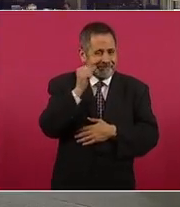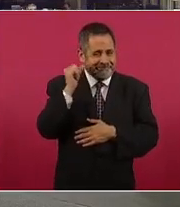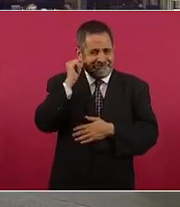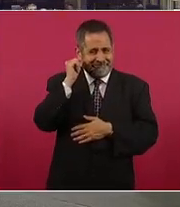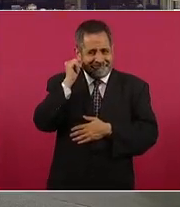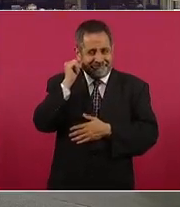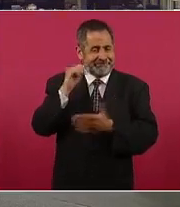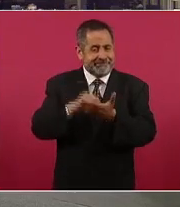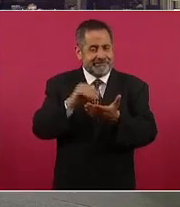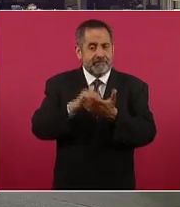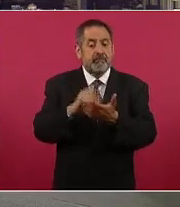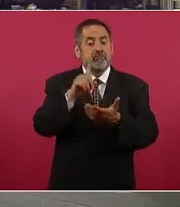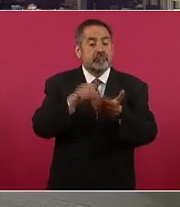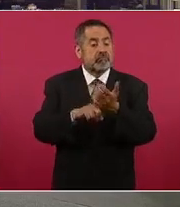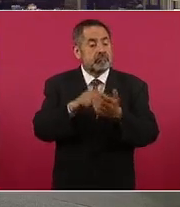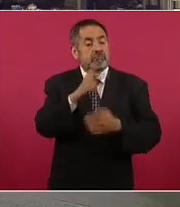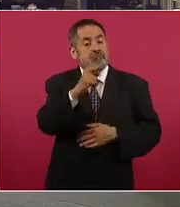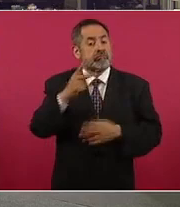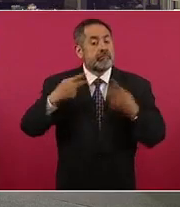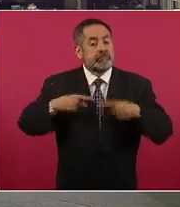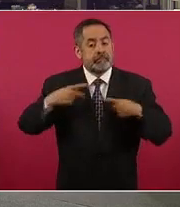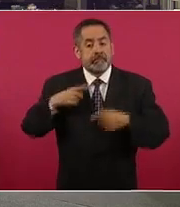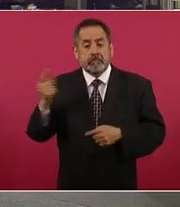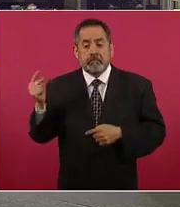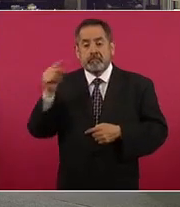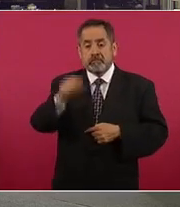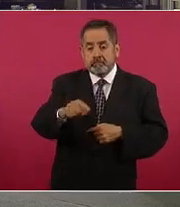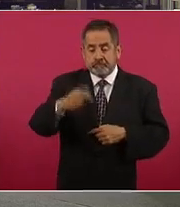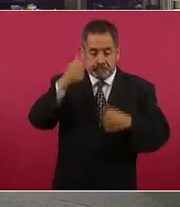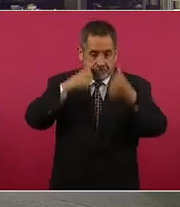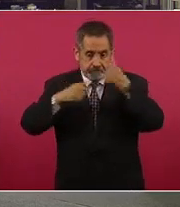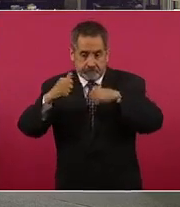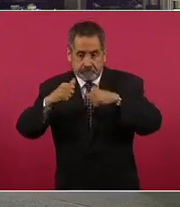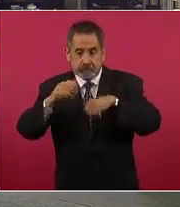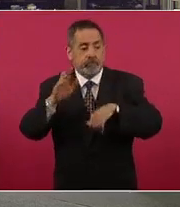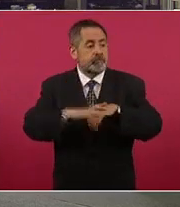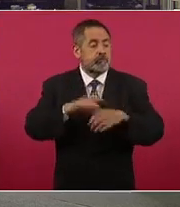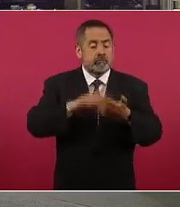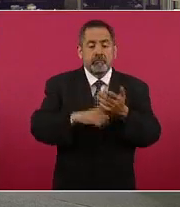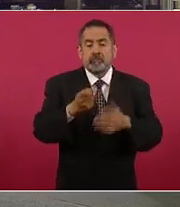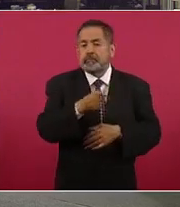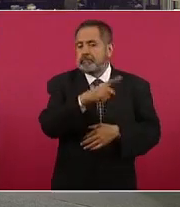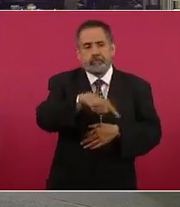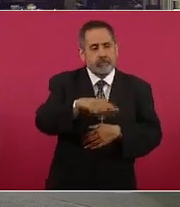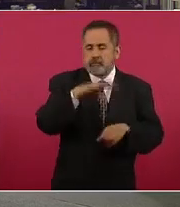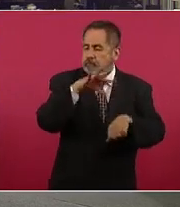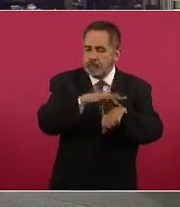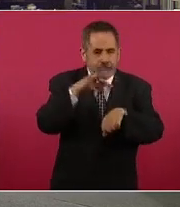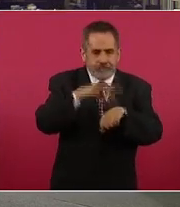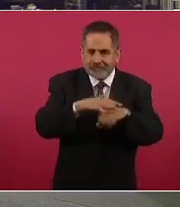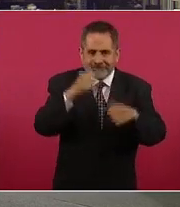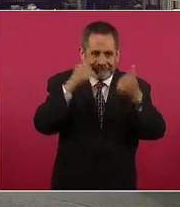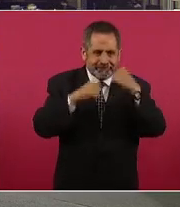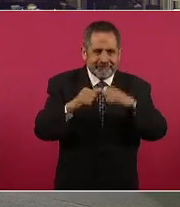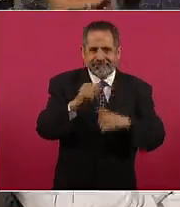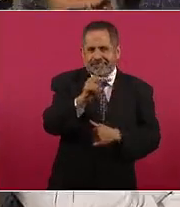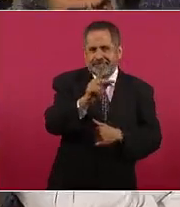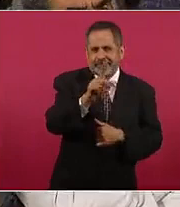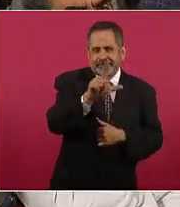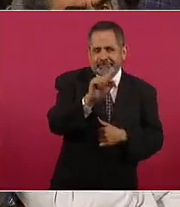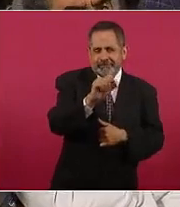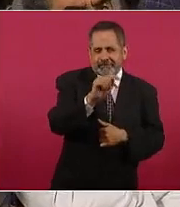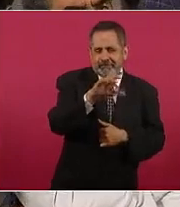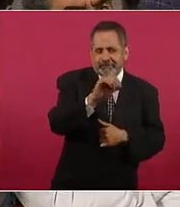una persona fue operada, porque también los cirujanos plásticos, que no son cirujanos plásticos, sino son estéticos, son